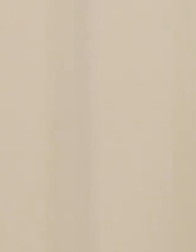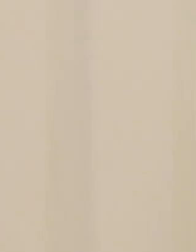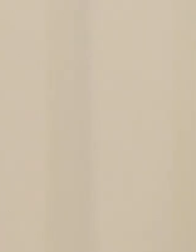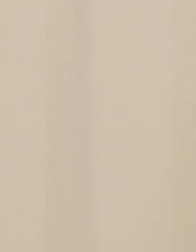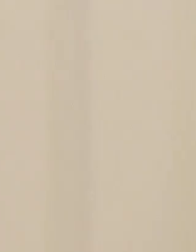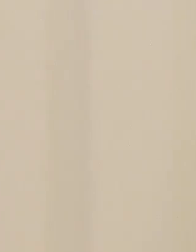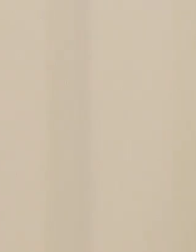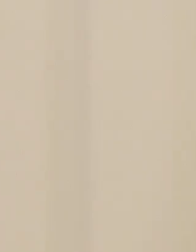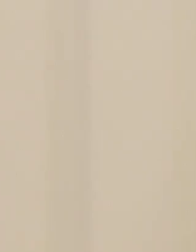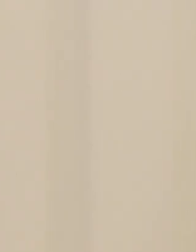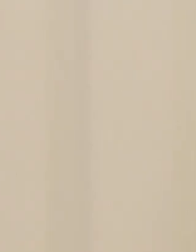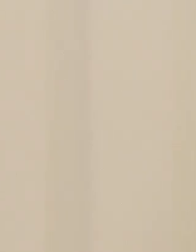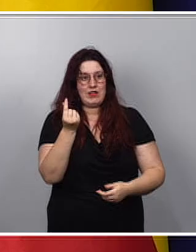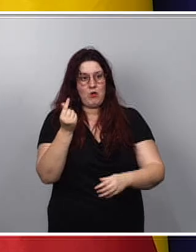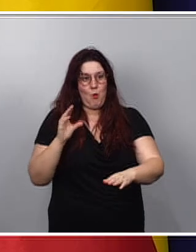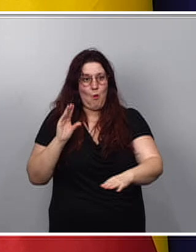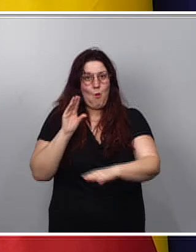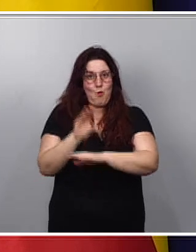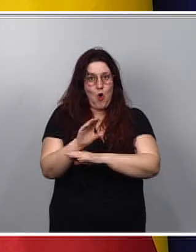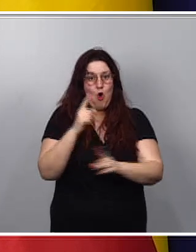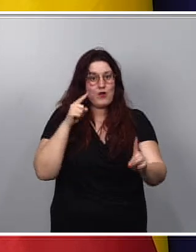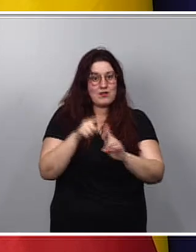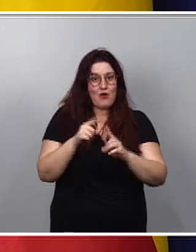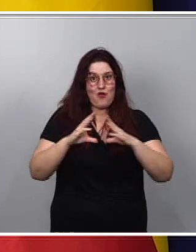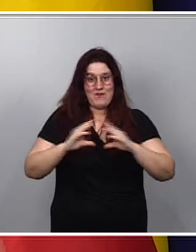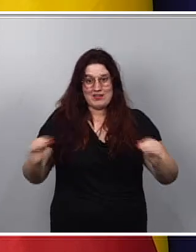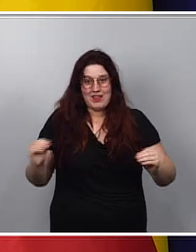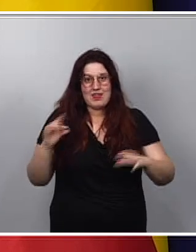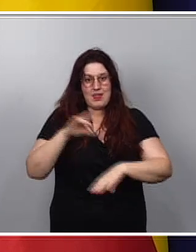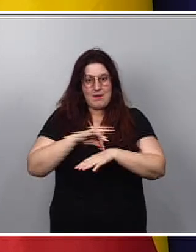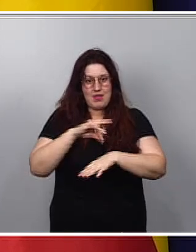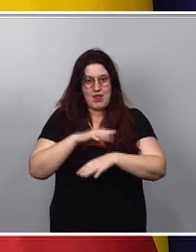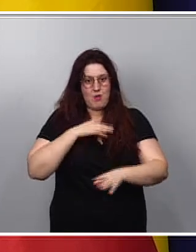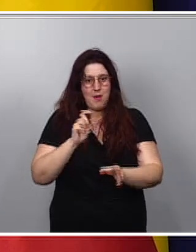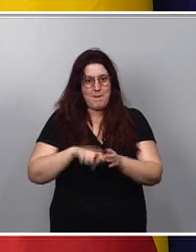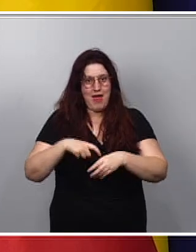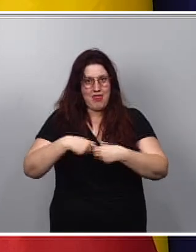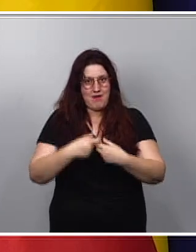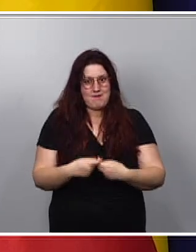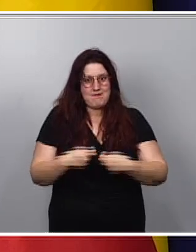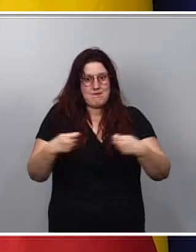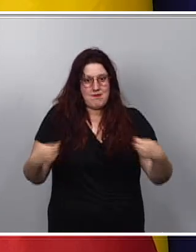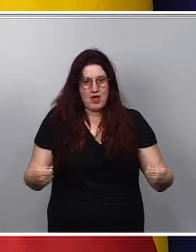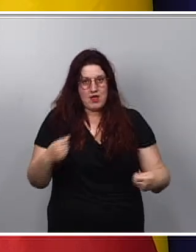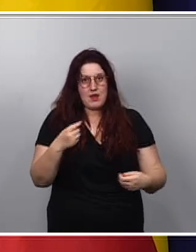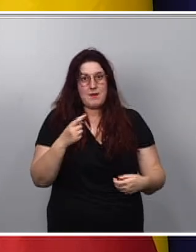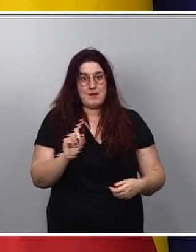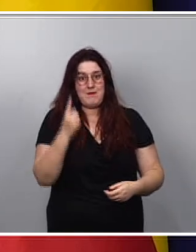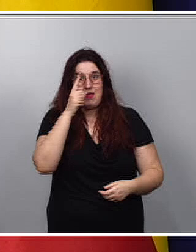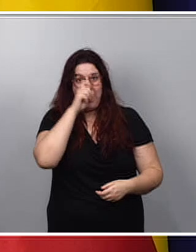dinero para que las universidades de medicina amplíen sus plazas. El primer año se ampliaron